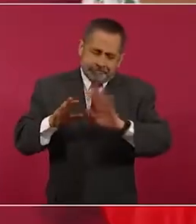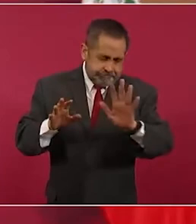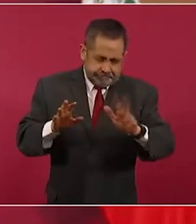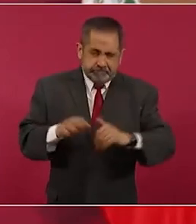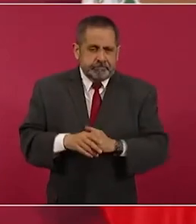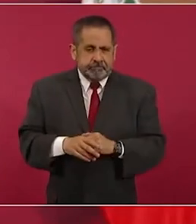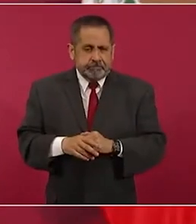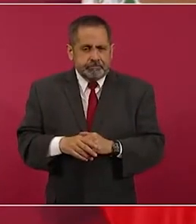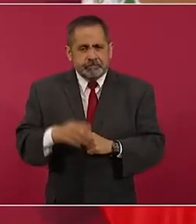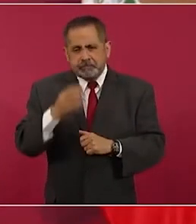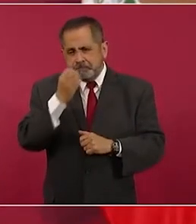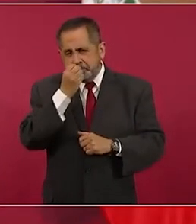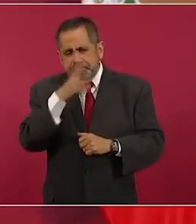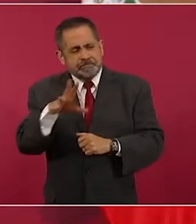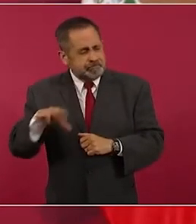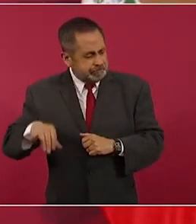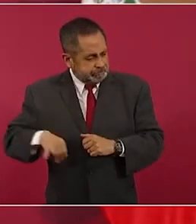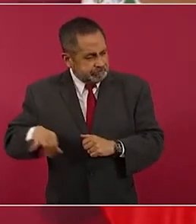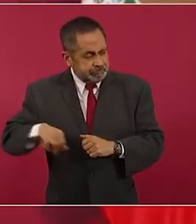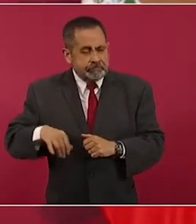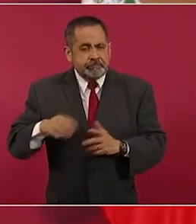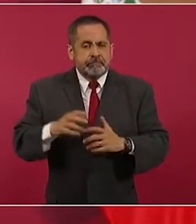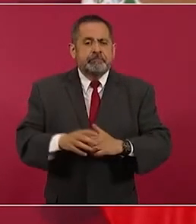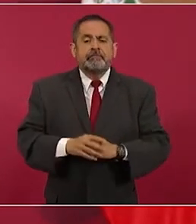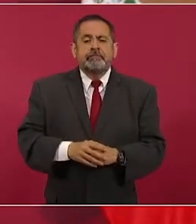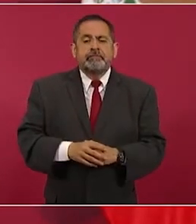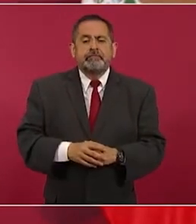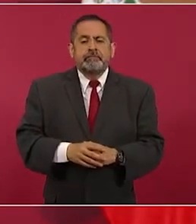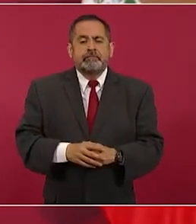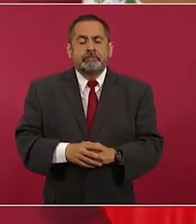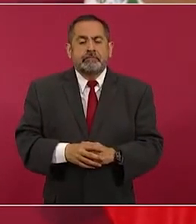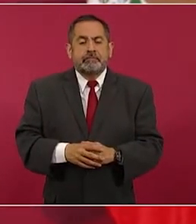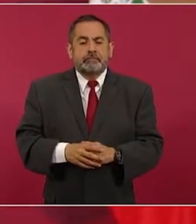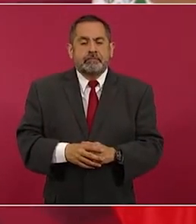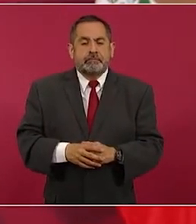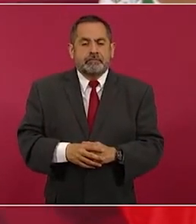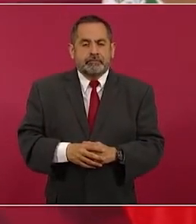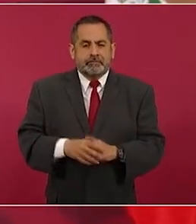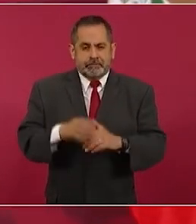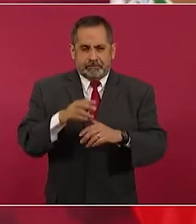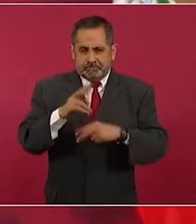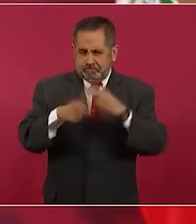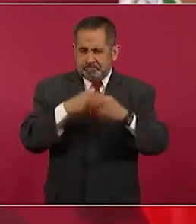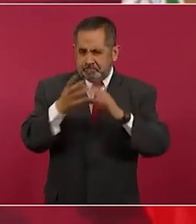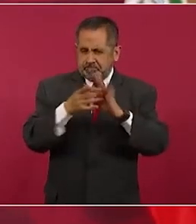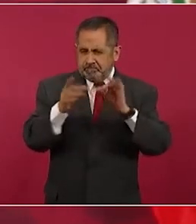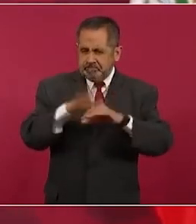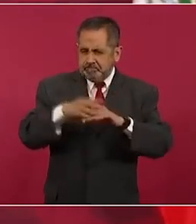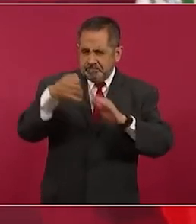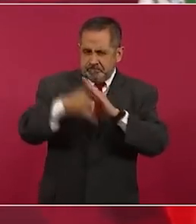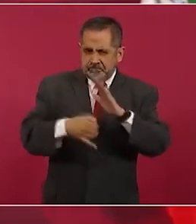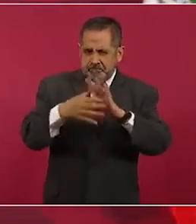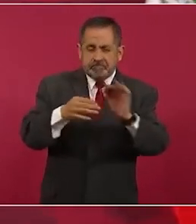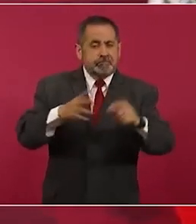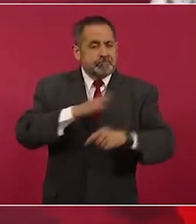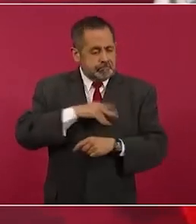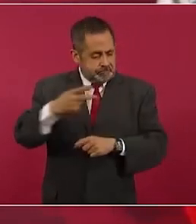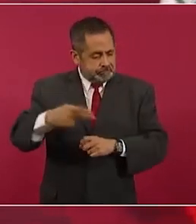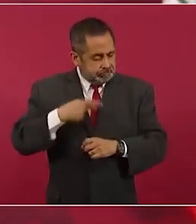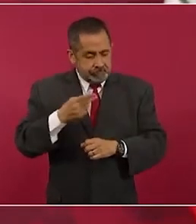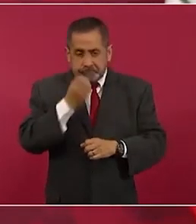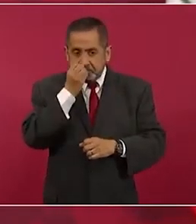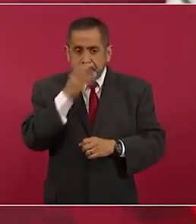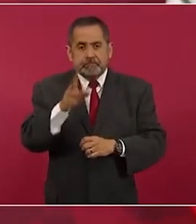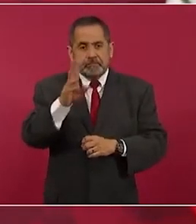Es interesante hablar más sobre esto, qué bien que lo preguntes.